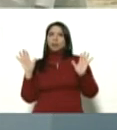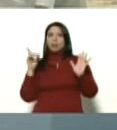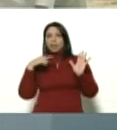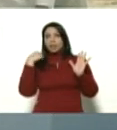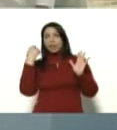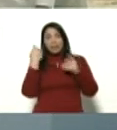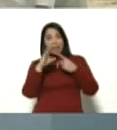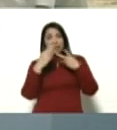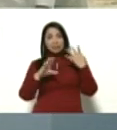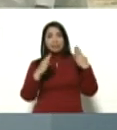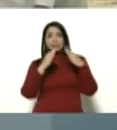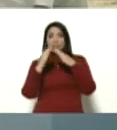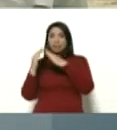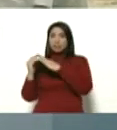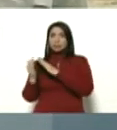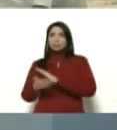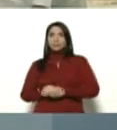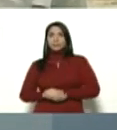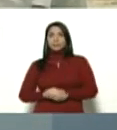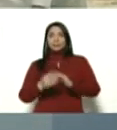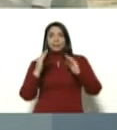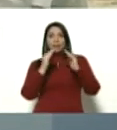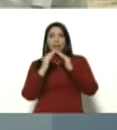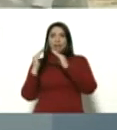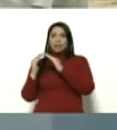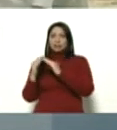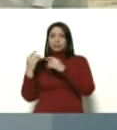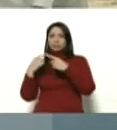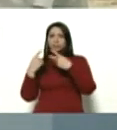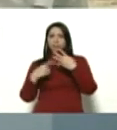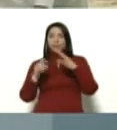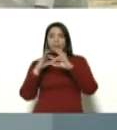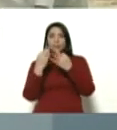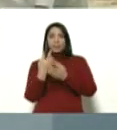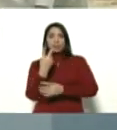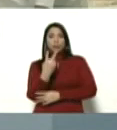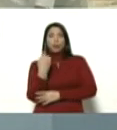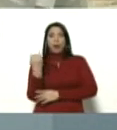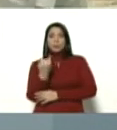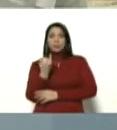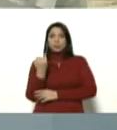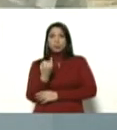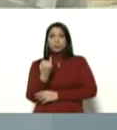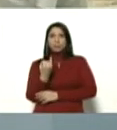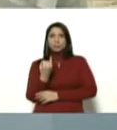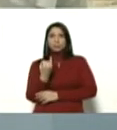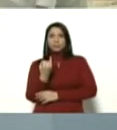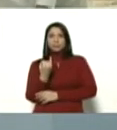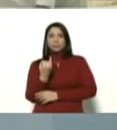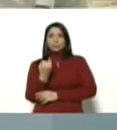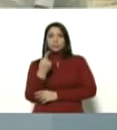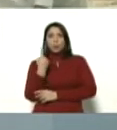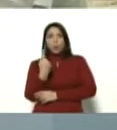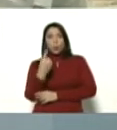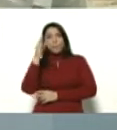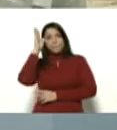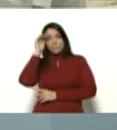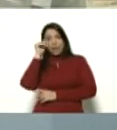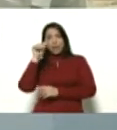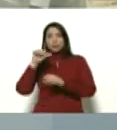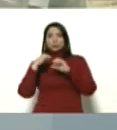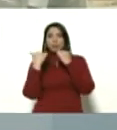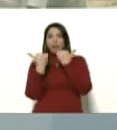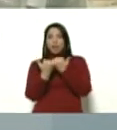Características de la vivienda, viviendas multifamiliares de dos habitaciones un baño, sala,